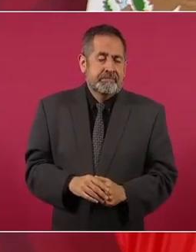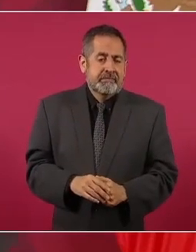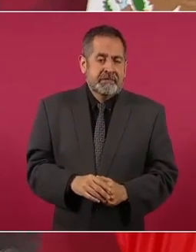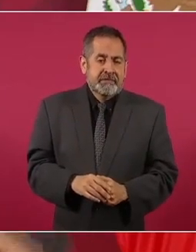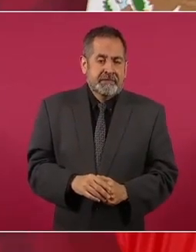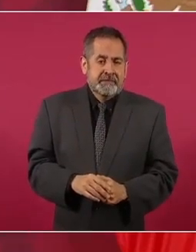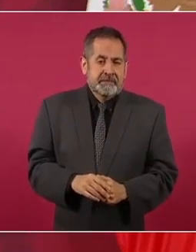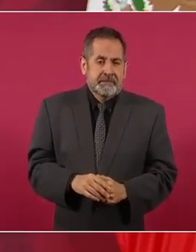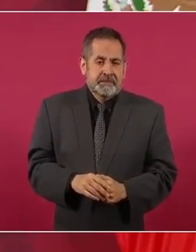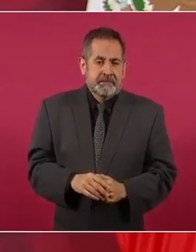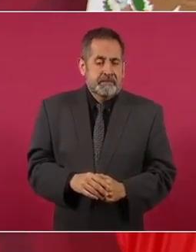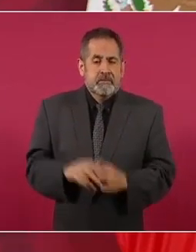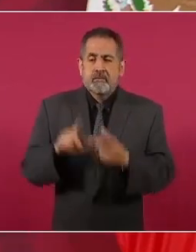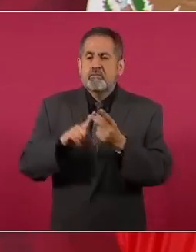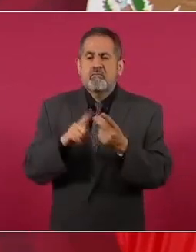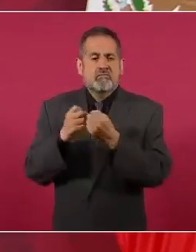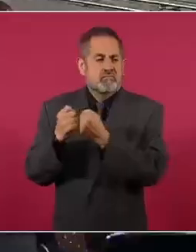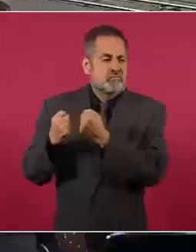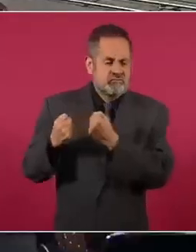¿Y dónde está la fuerza?